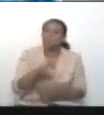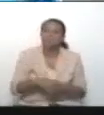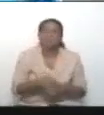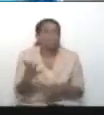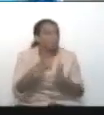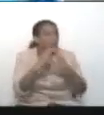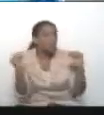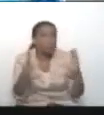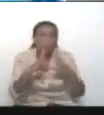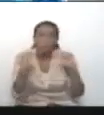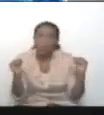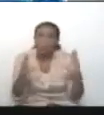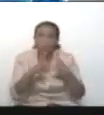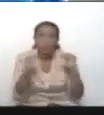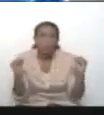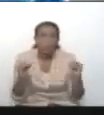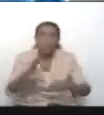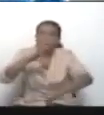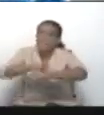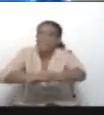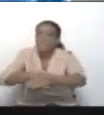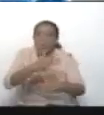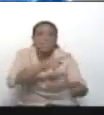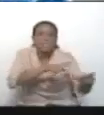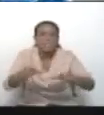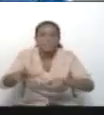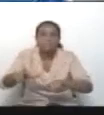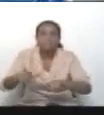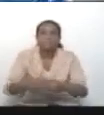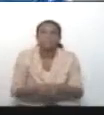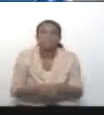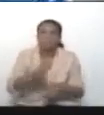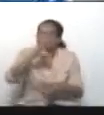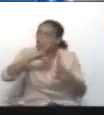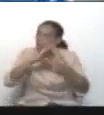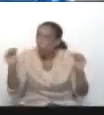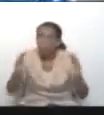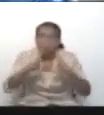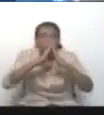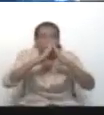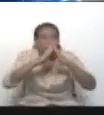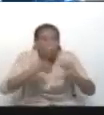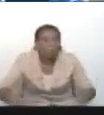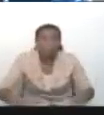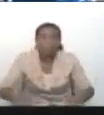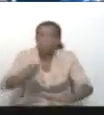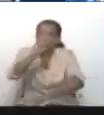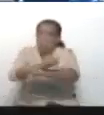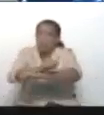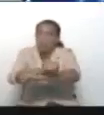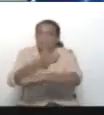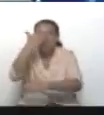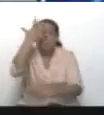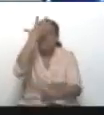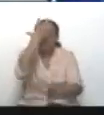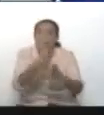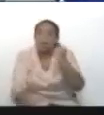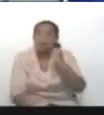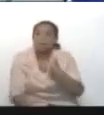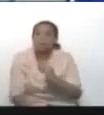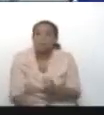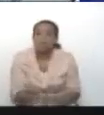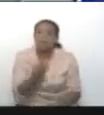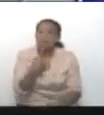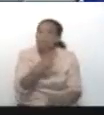Todos están detenidos. Y puedo decirte algo más. Todos están convictos y